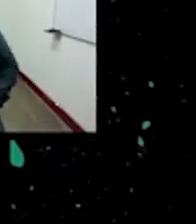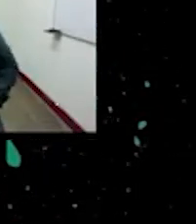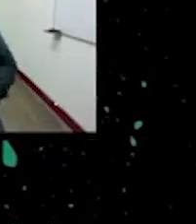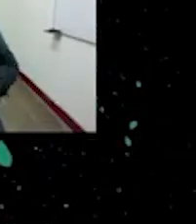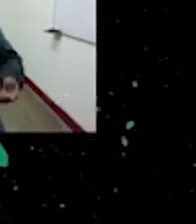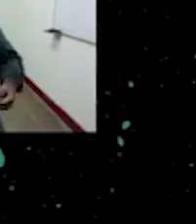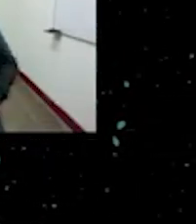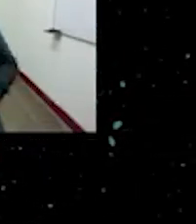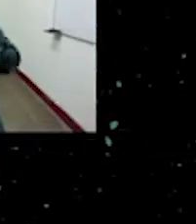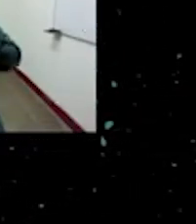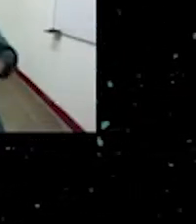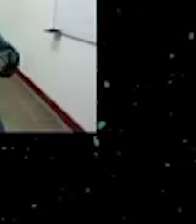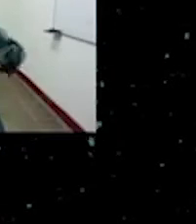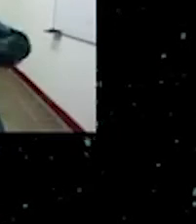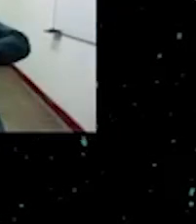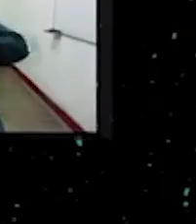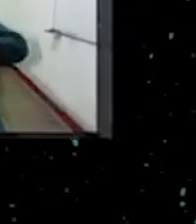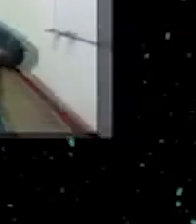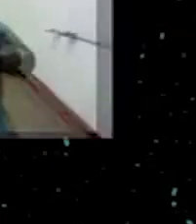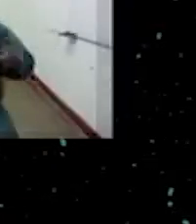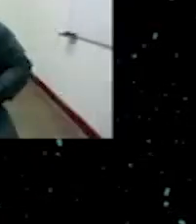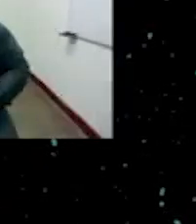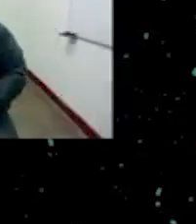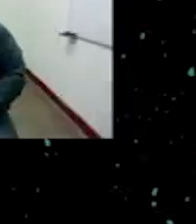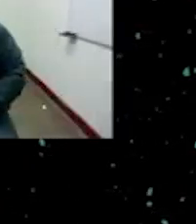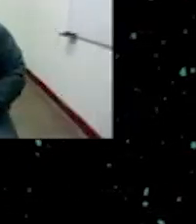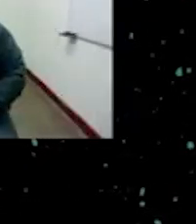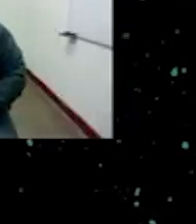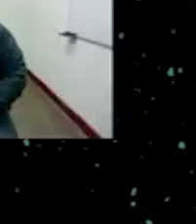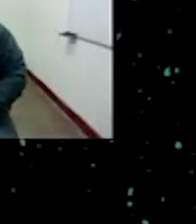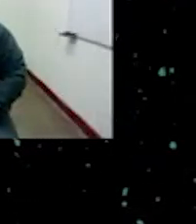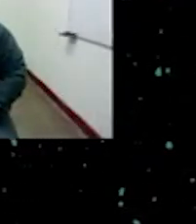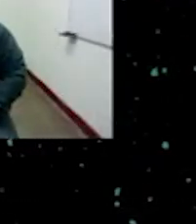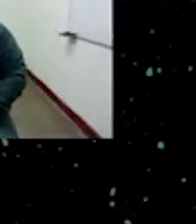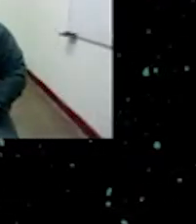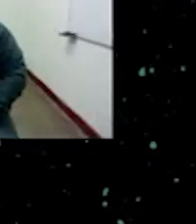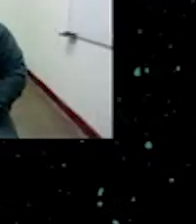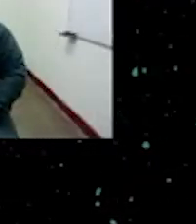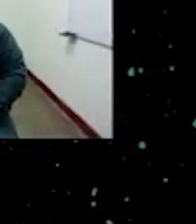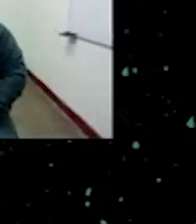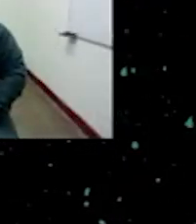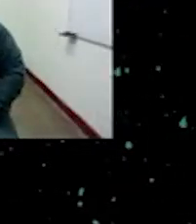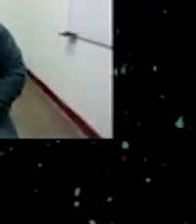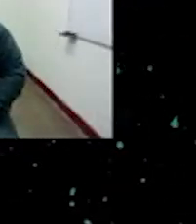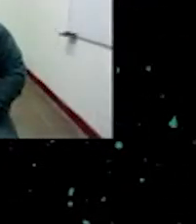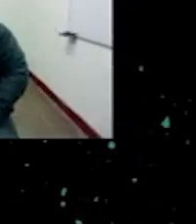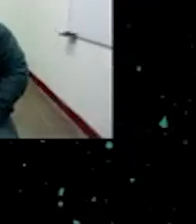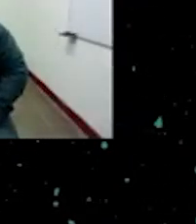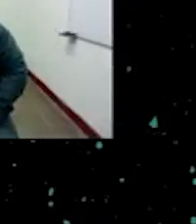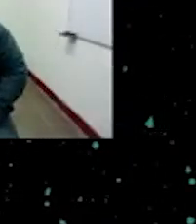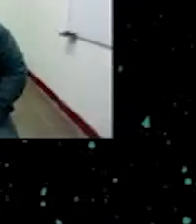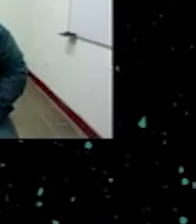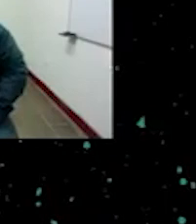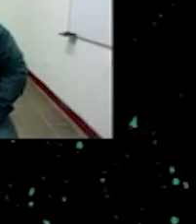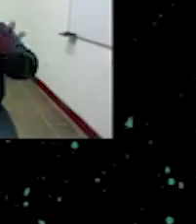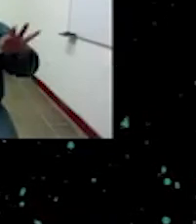sonidos propios ¿no? son son sonidos que que se que se produjeron en algún